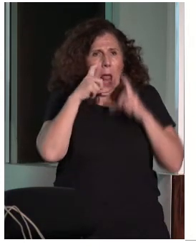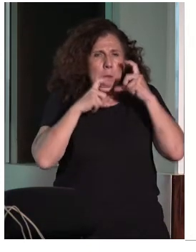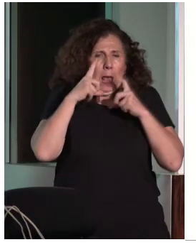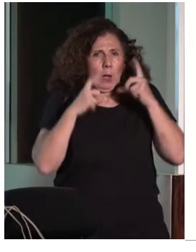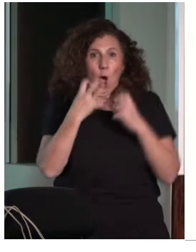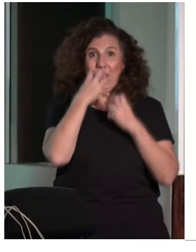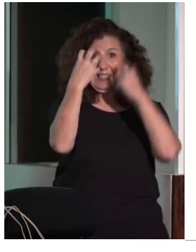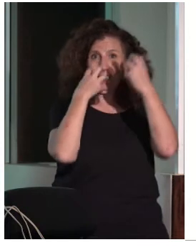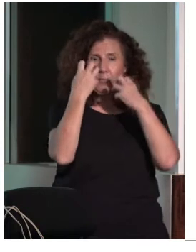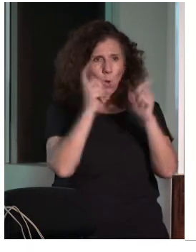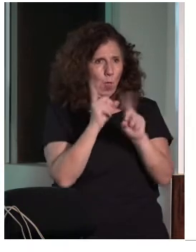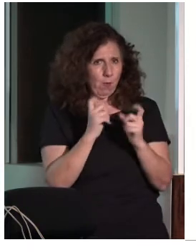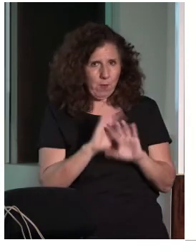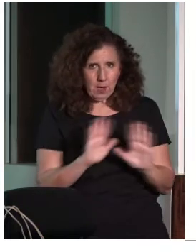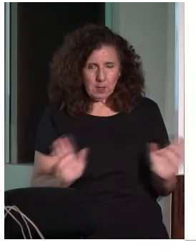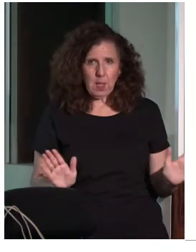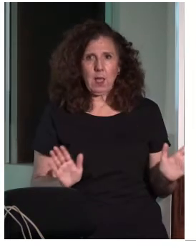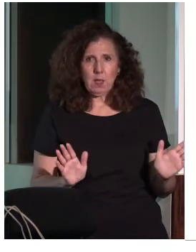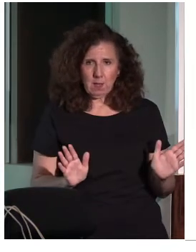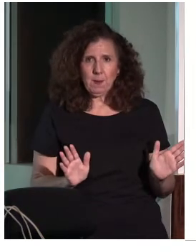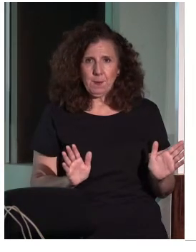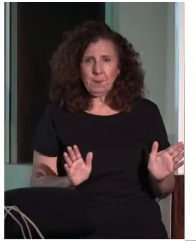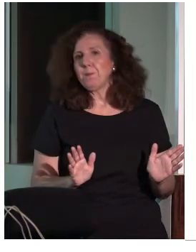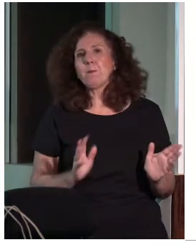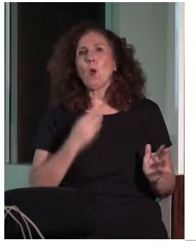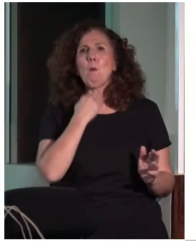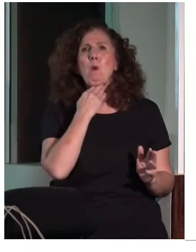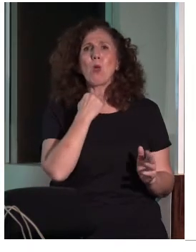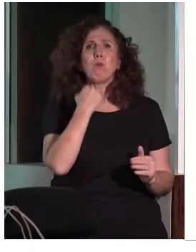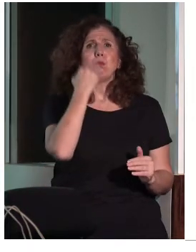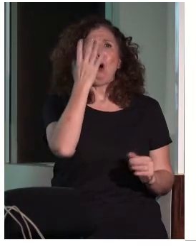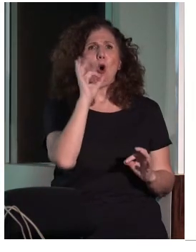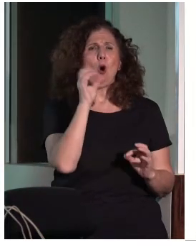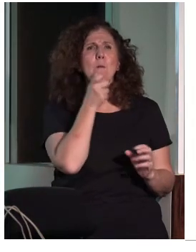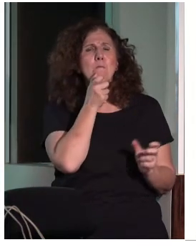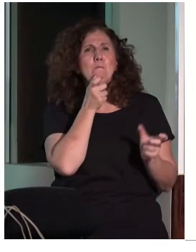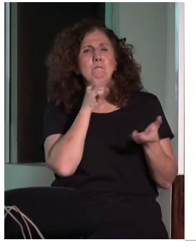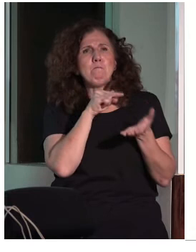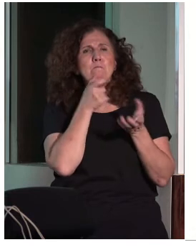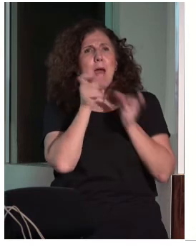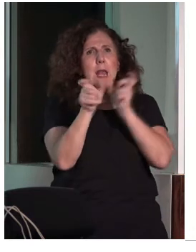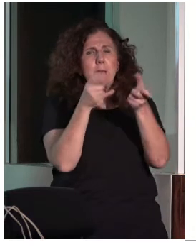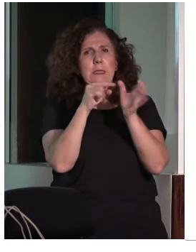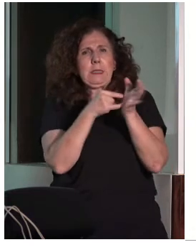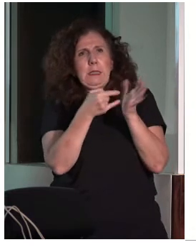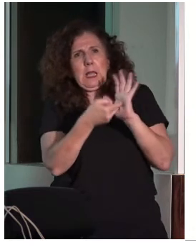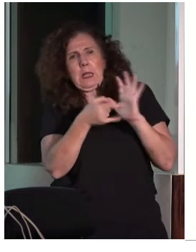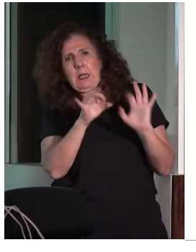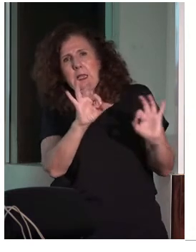gritar, intentando evitar argot, tecnicismo, pues lo que se haría con cualquier otra persona.